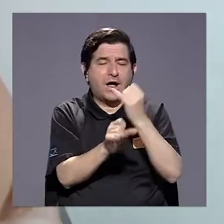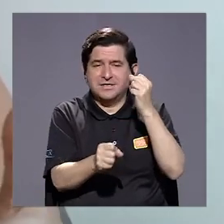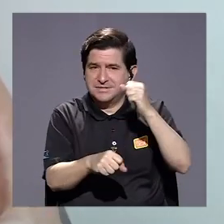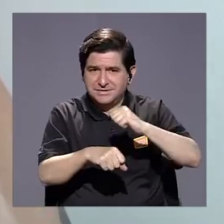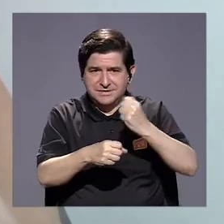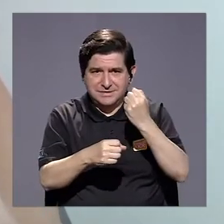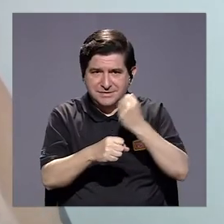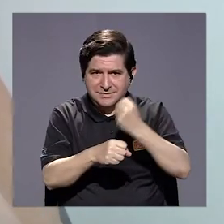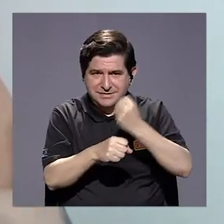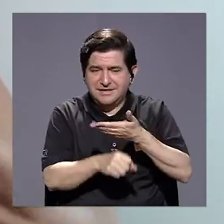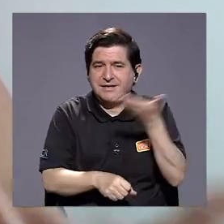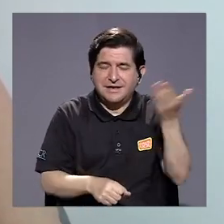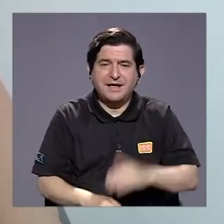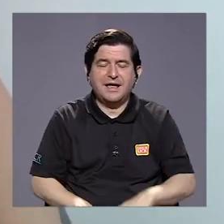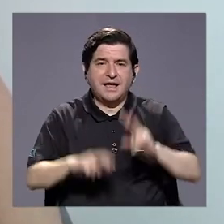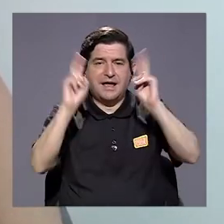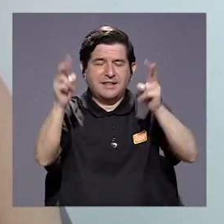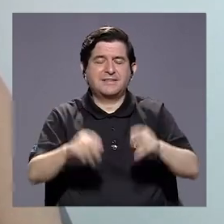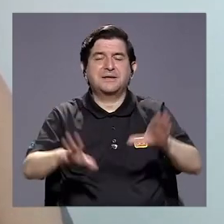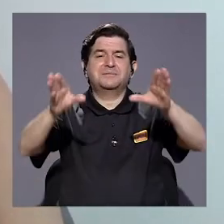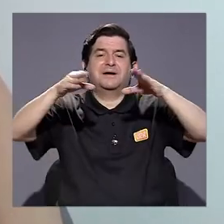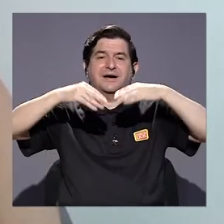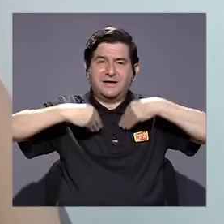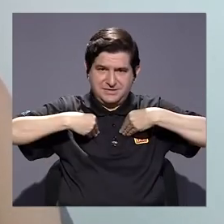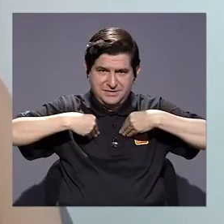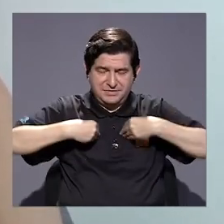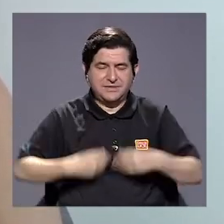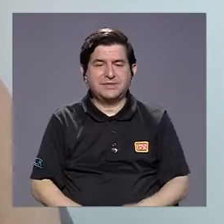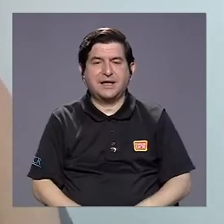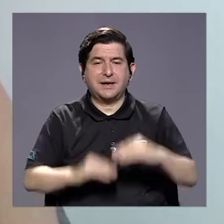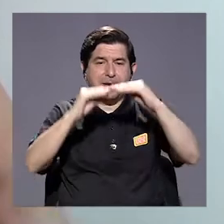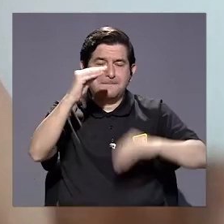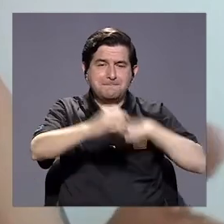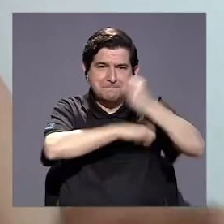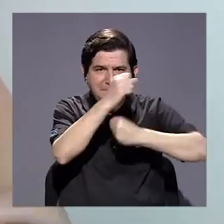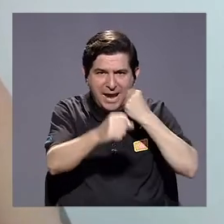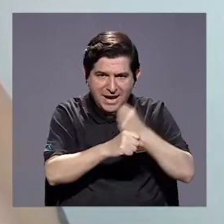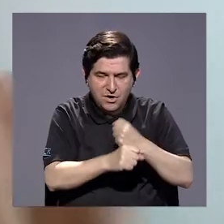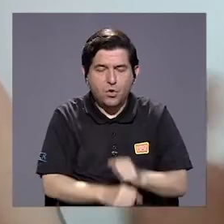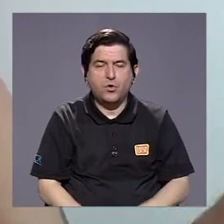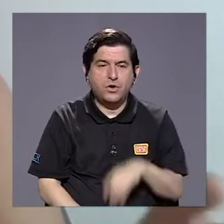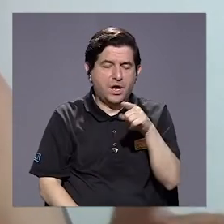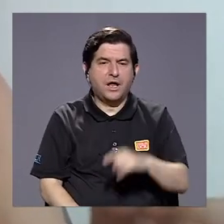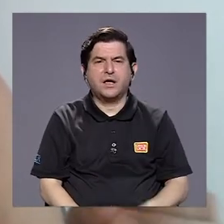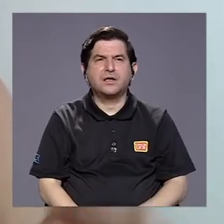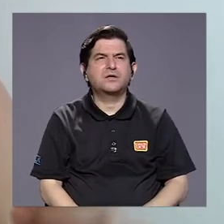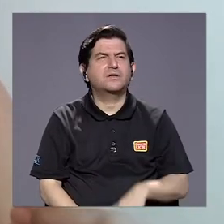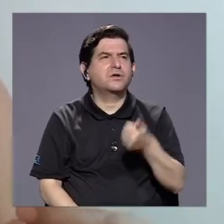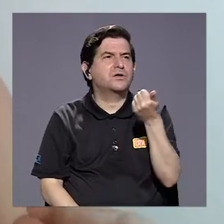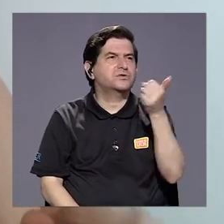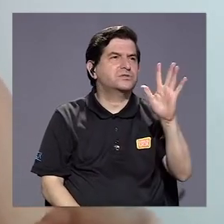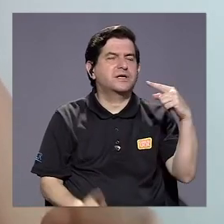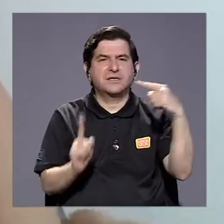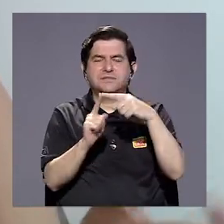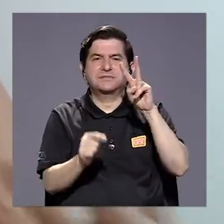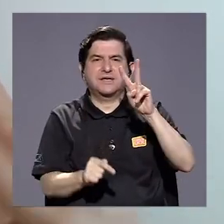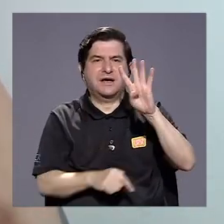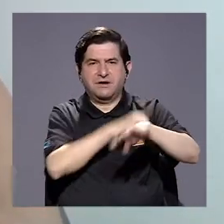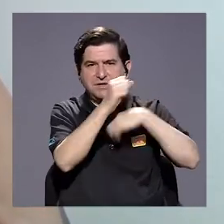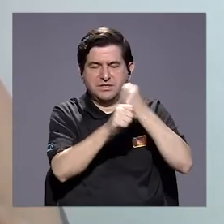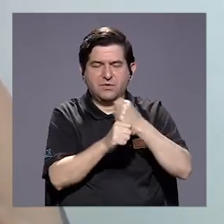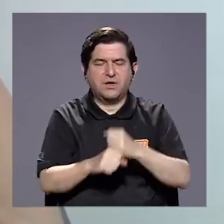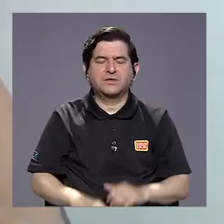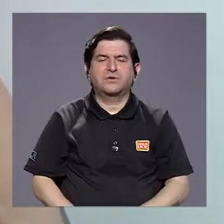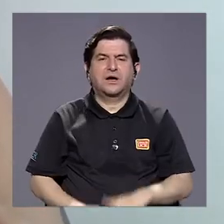el tema de recibir menores de edad, ¿verdad? Trabajan con una población entre los 15 y los 24 años,